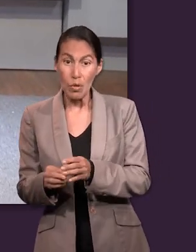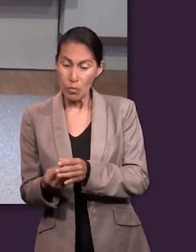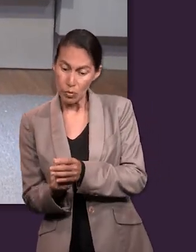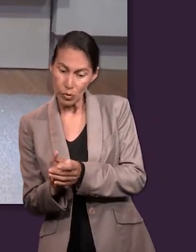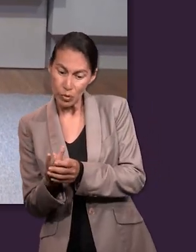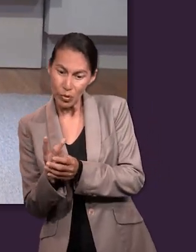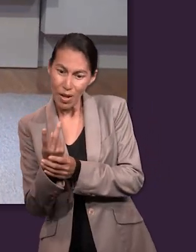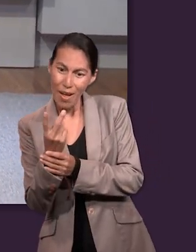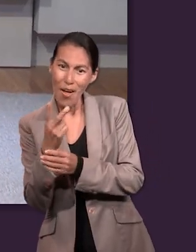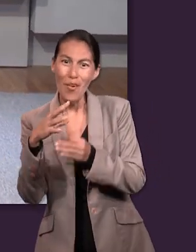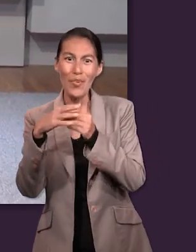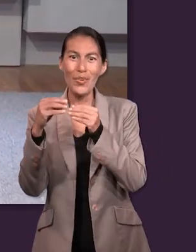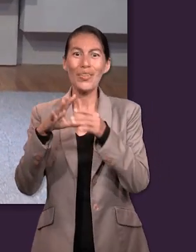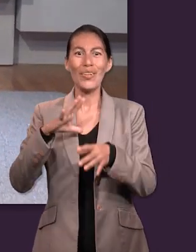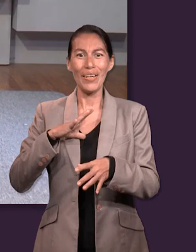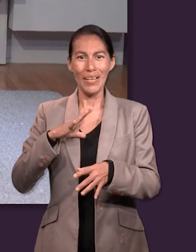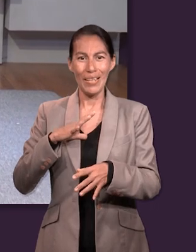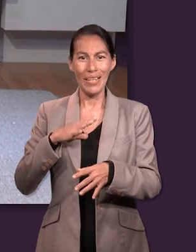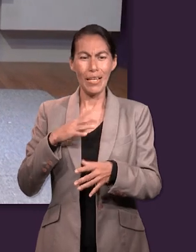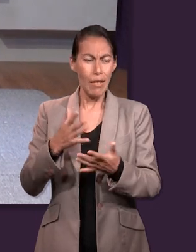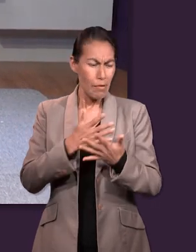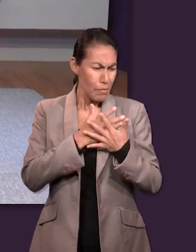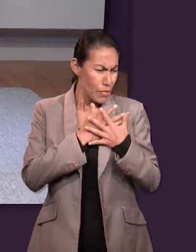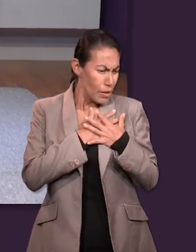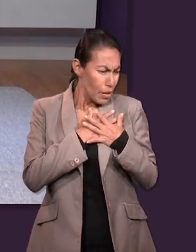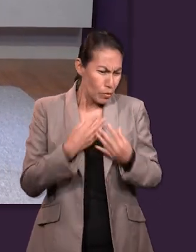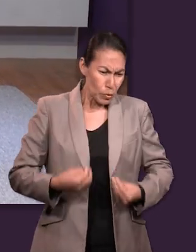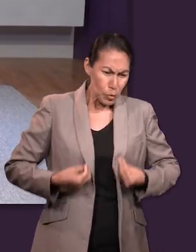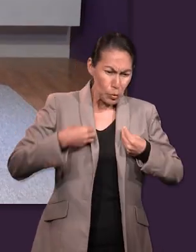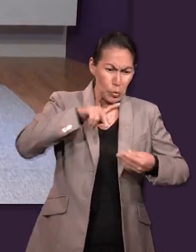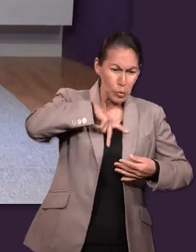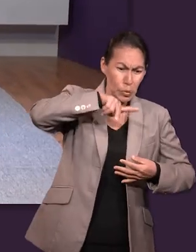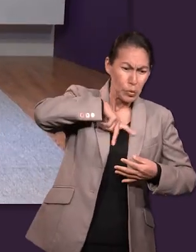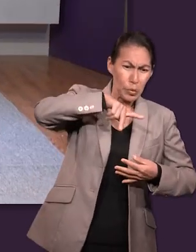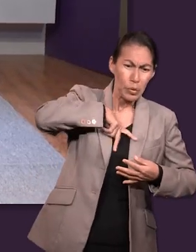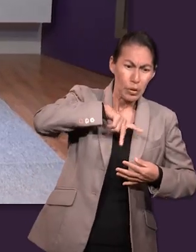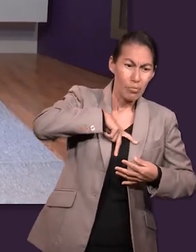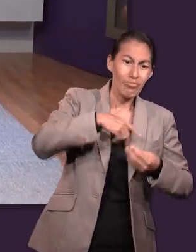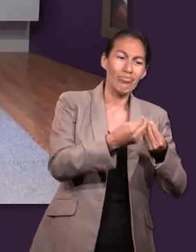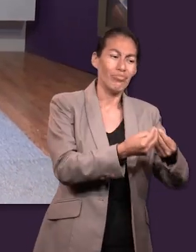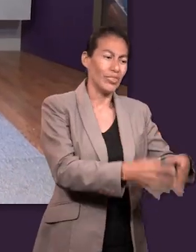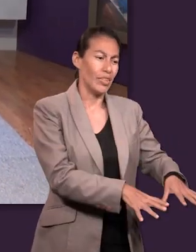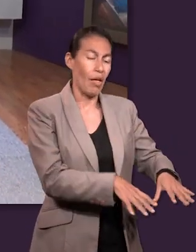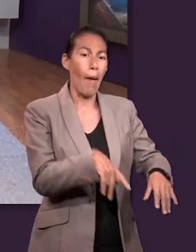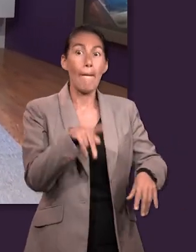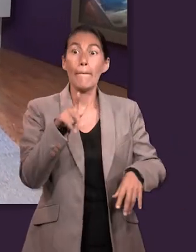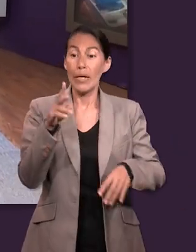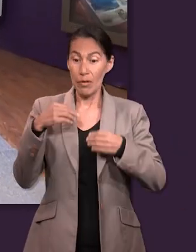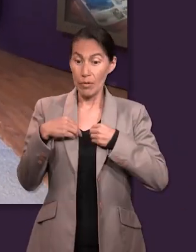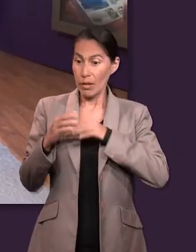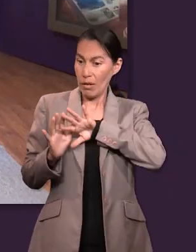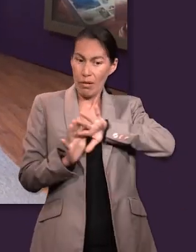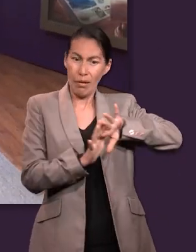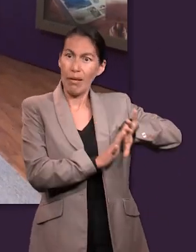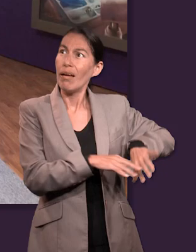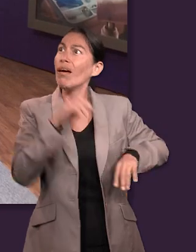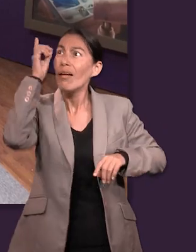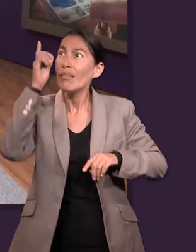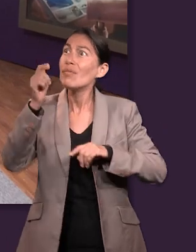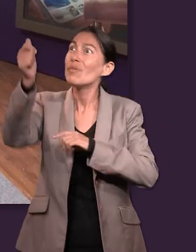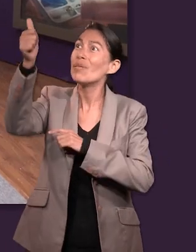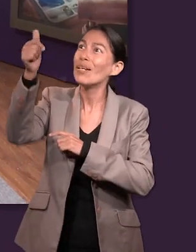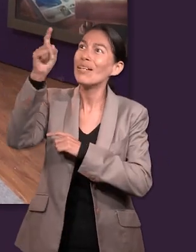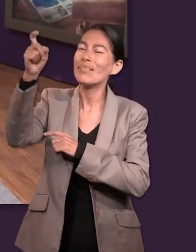Pero si muere, lleva mucho fruto. El que ama su vida la perderá. Pero el que aborrece su vida en este mundo,